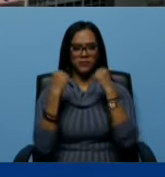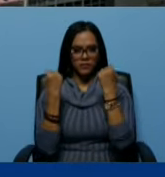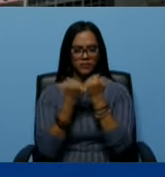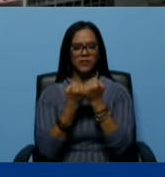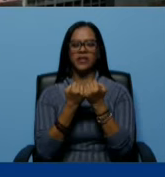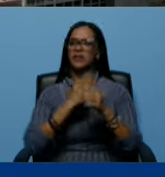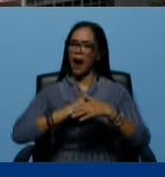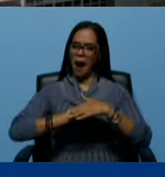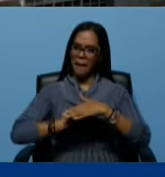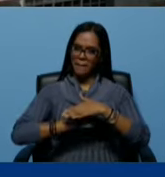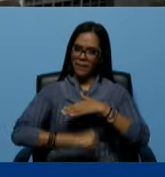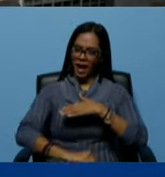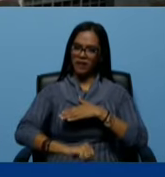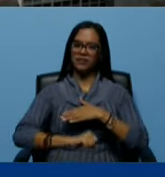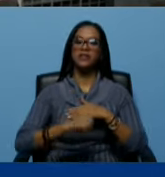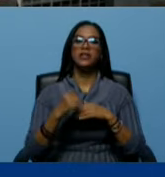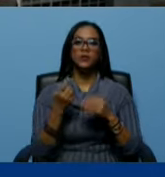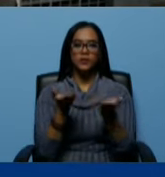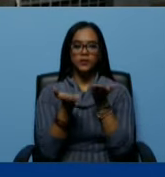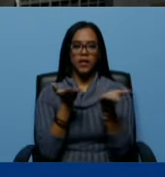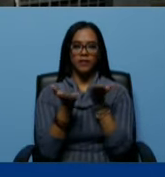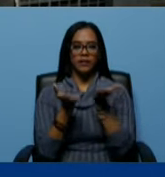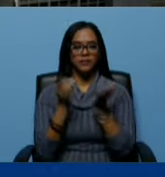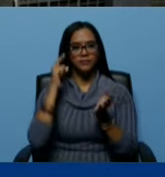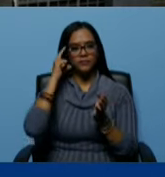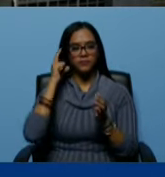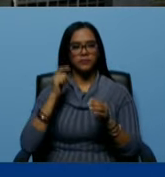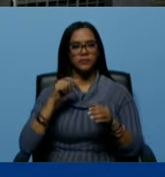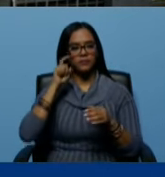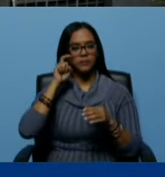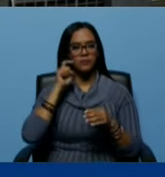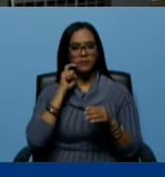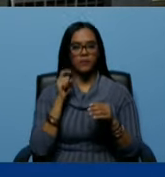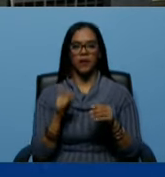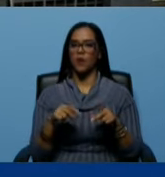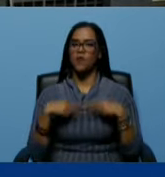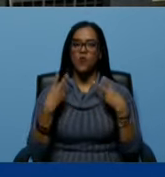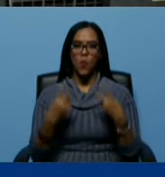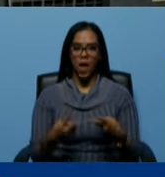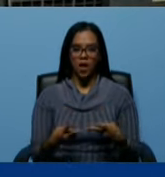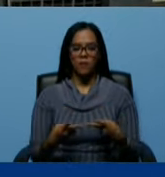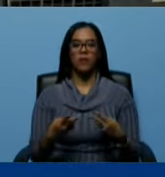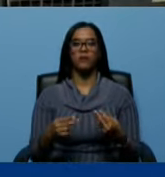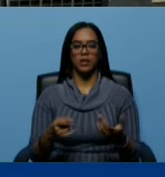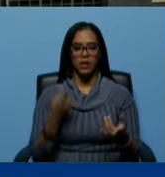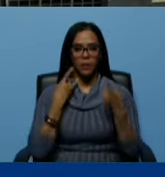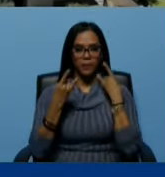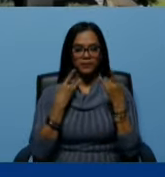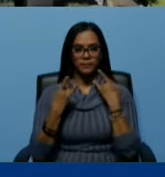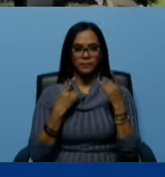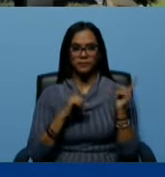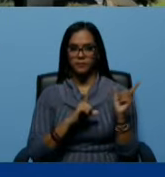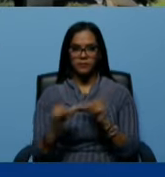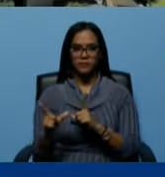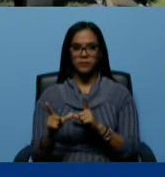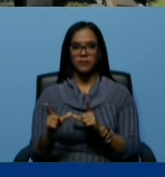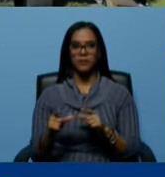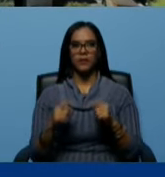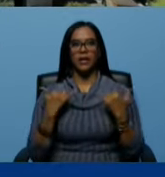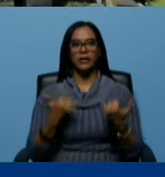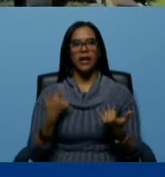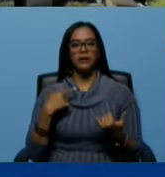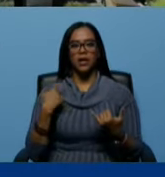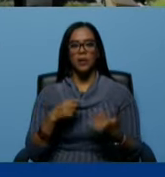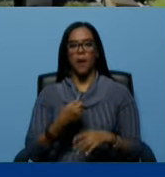parto y un servicio de ginecostetricia totalmente modernizado y operativo. Para el día ya llevamos varias